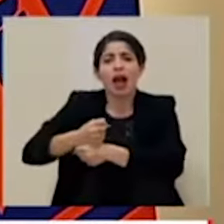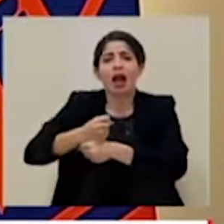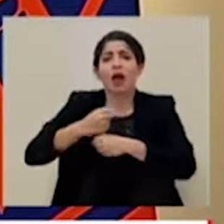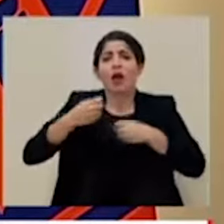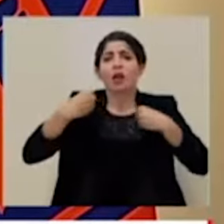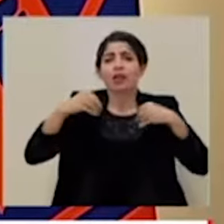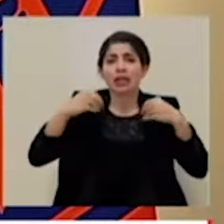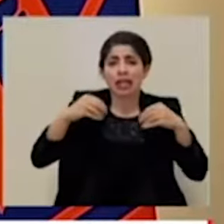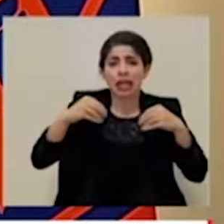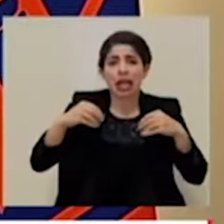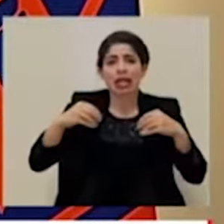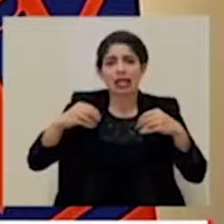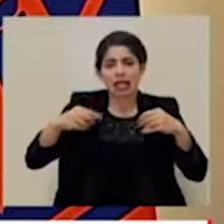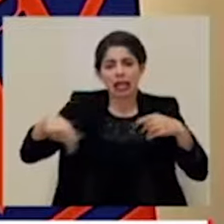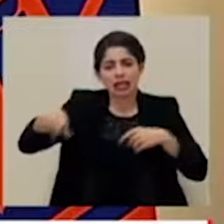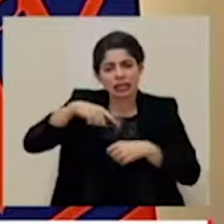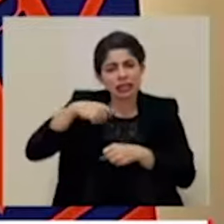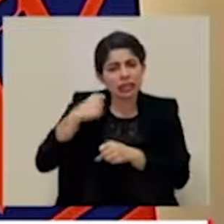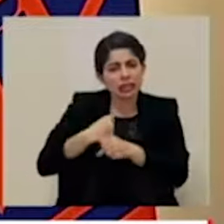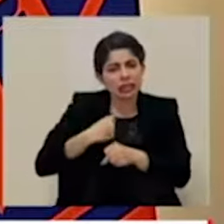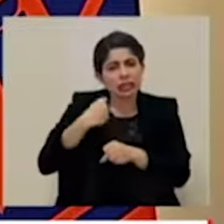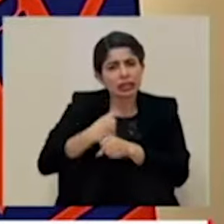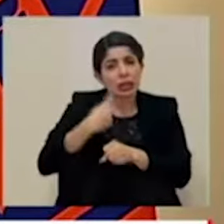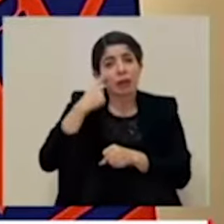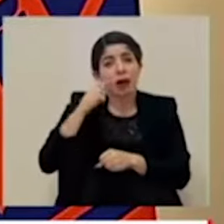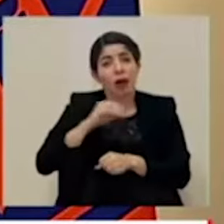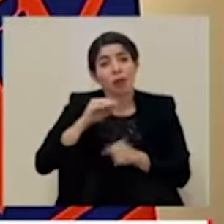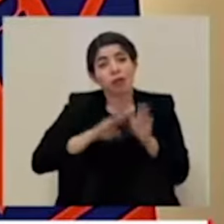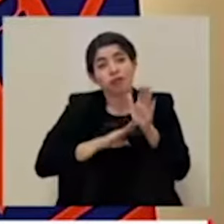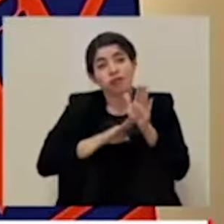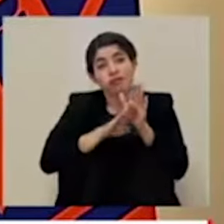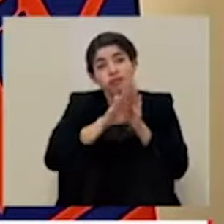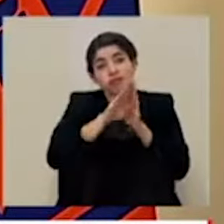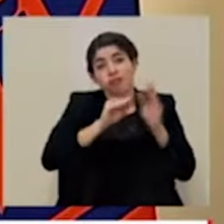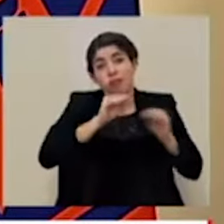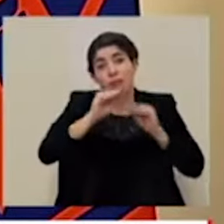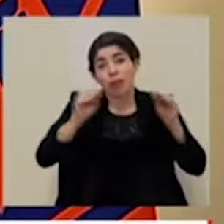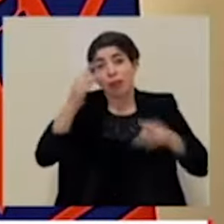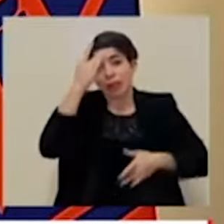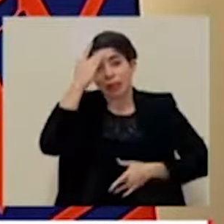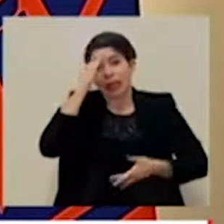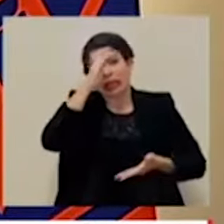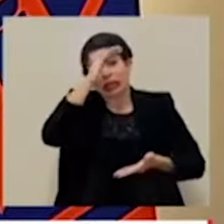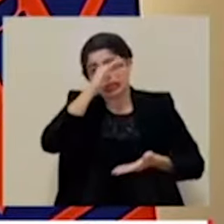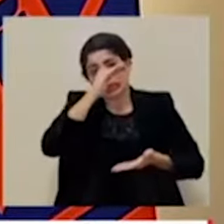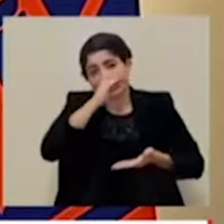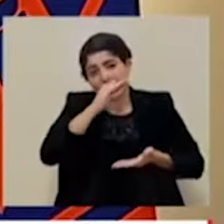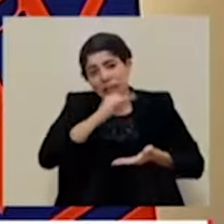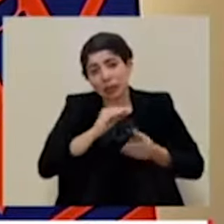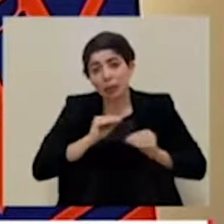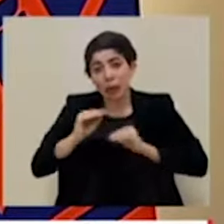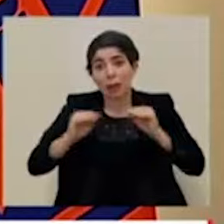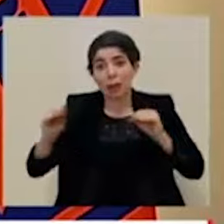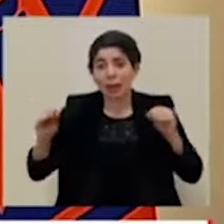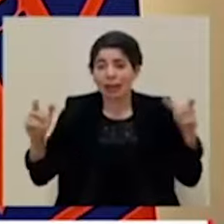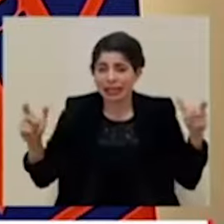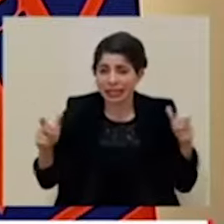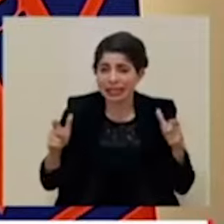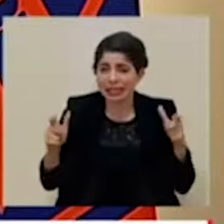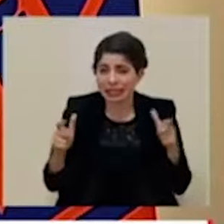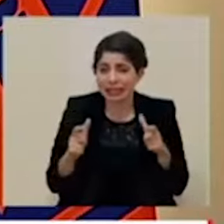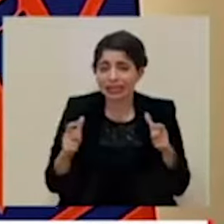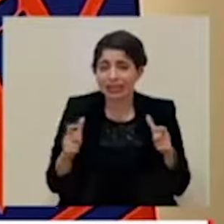comercios, para poder bajar las tasas de contagio, para poder evitar la propagación acelerada de la